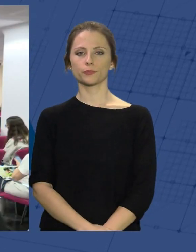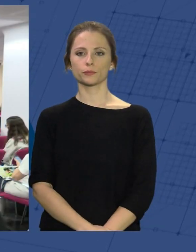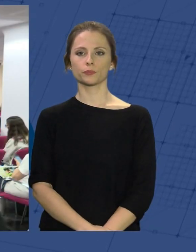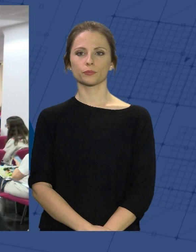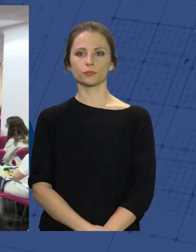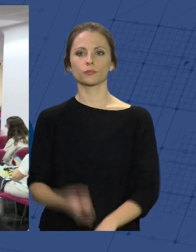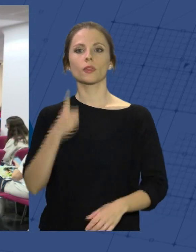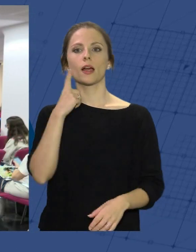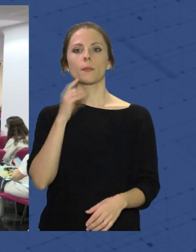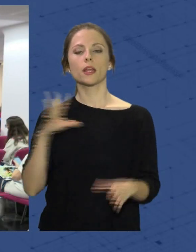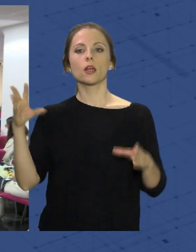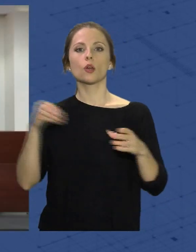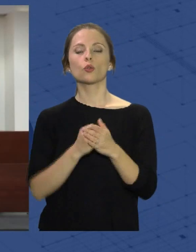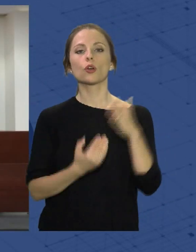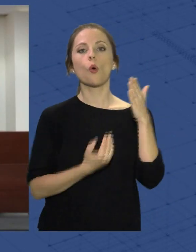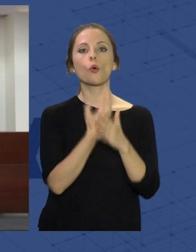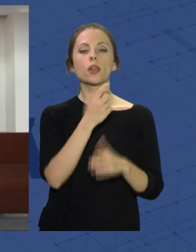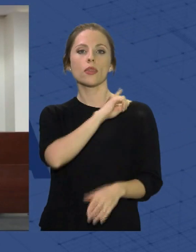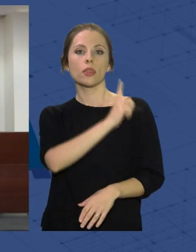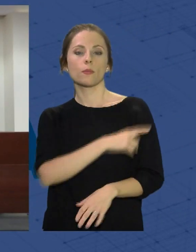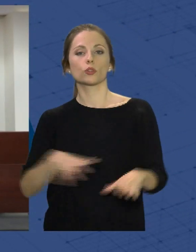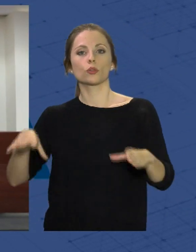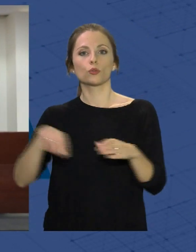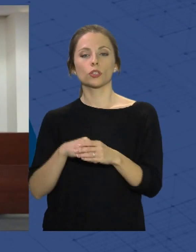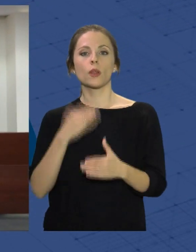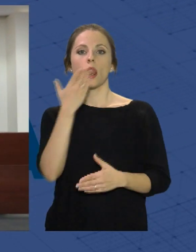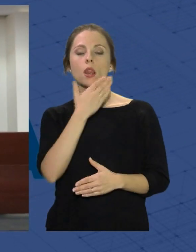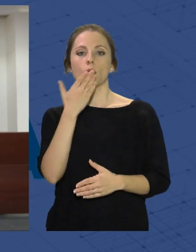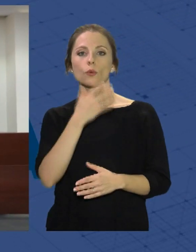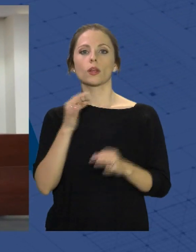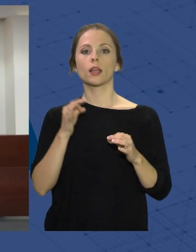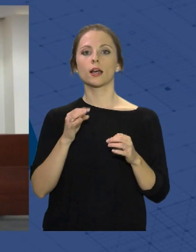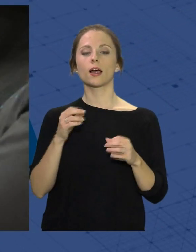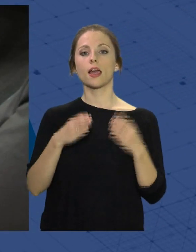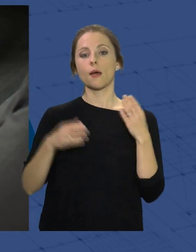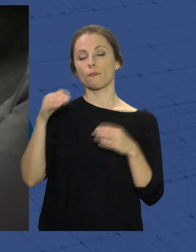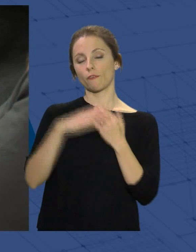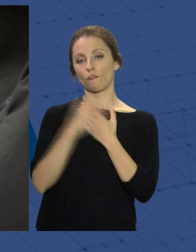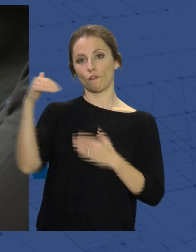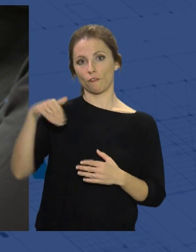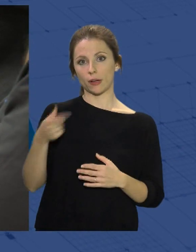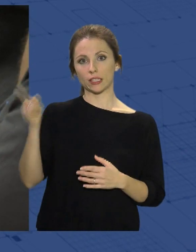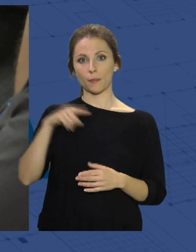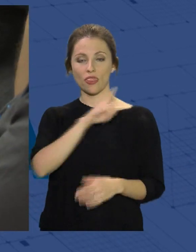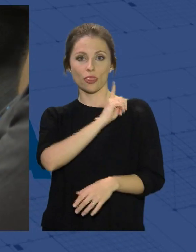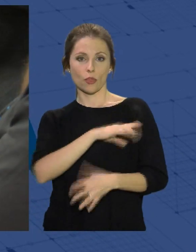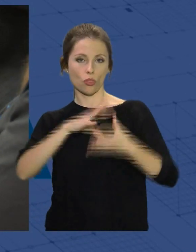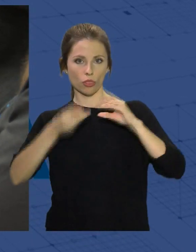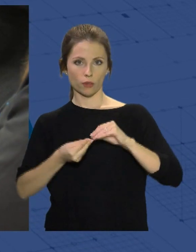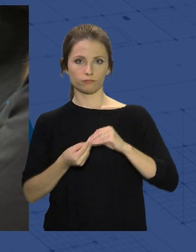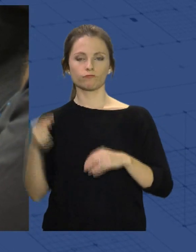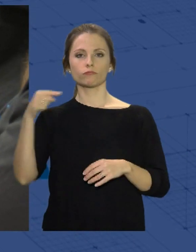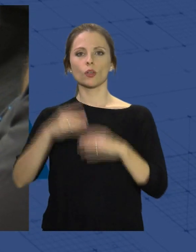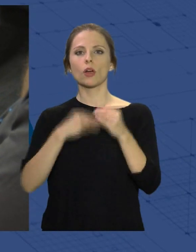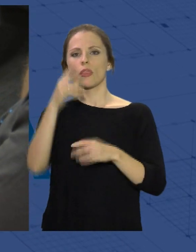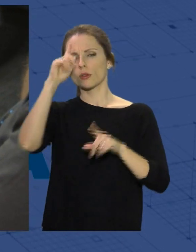Almería acoge las jornadas de deporte inclusivo en la escuela de manos de Fundación FAM y de POADAP. Lo hace con un